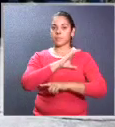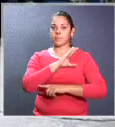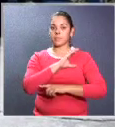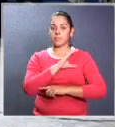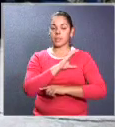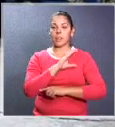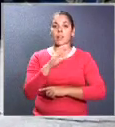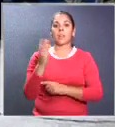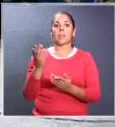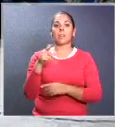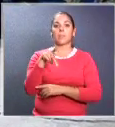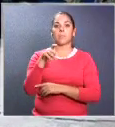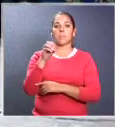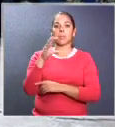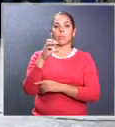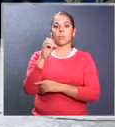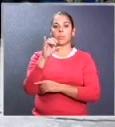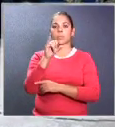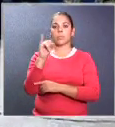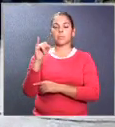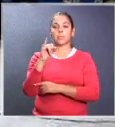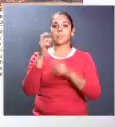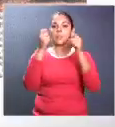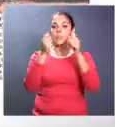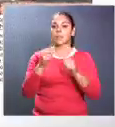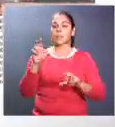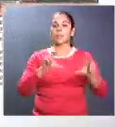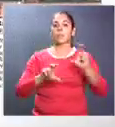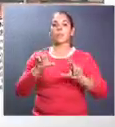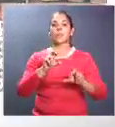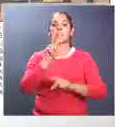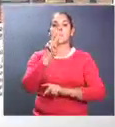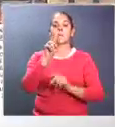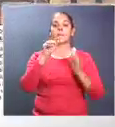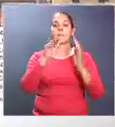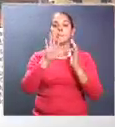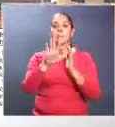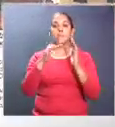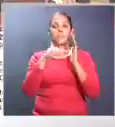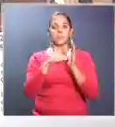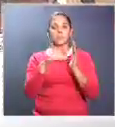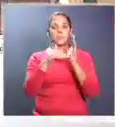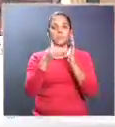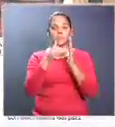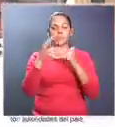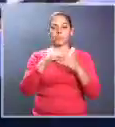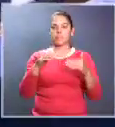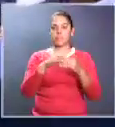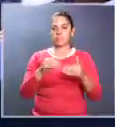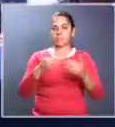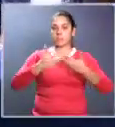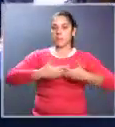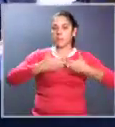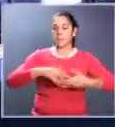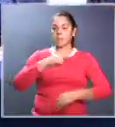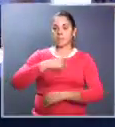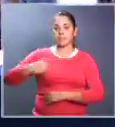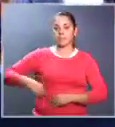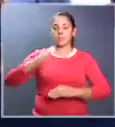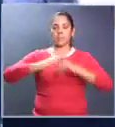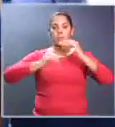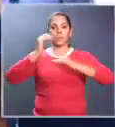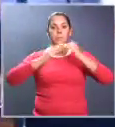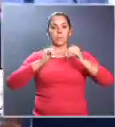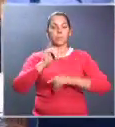escuela estará ubicada en la Rita de Pocosí, con una inversión cercana a los 25 millones de dólares. Una empresa china construirá